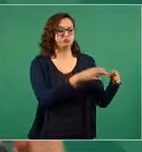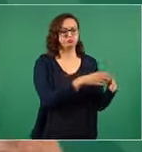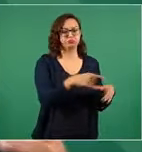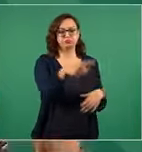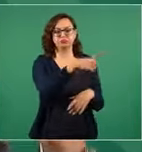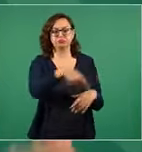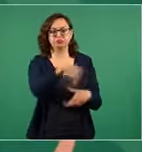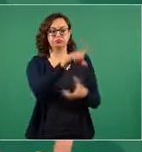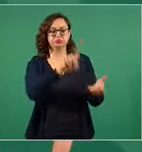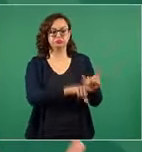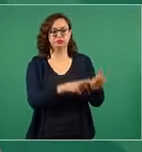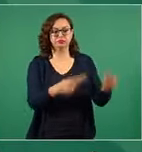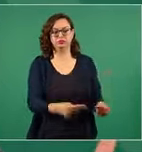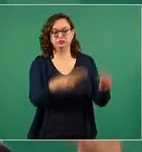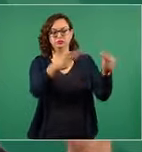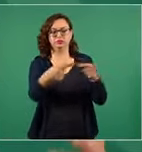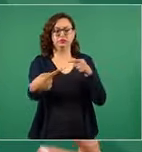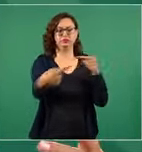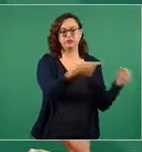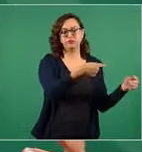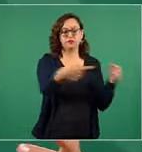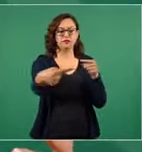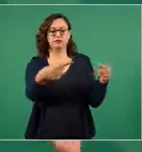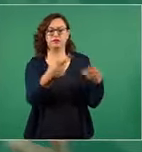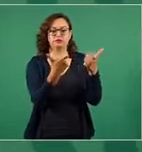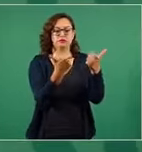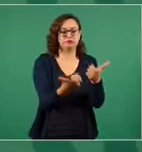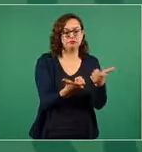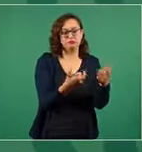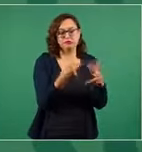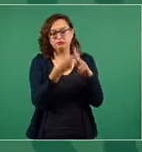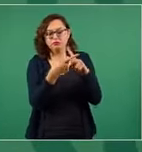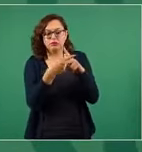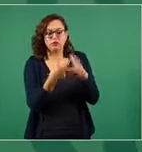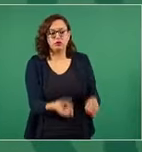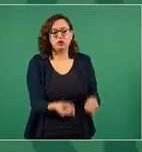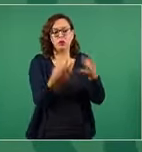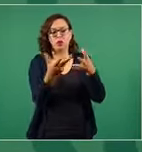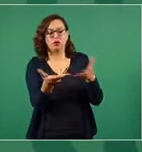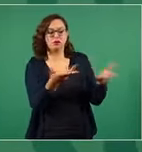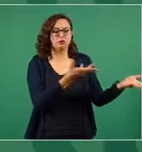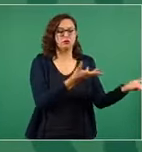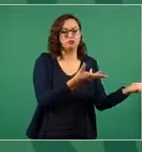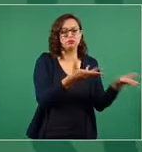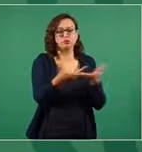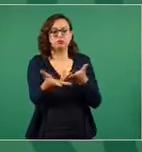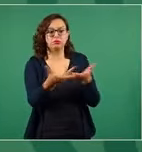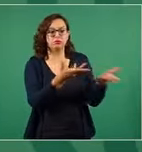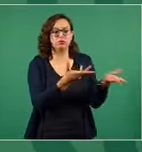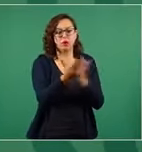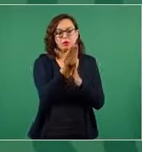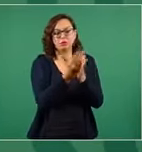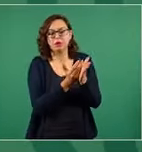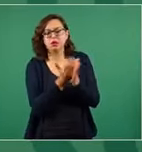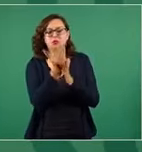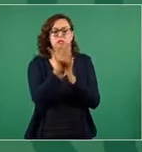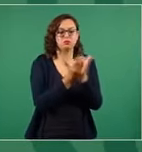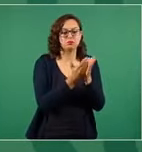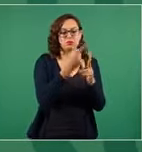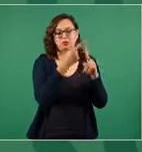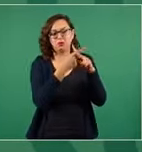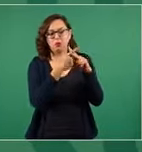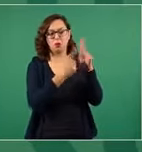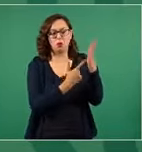los distribuidores se quedaban con la ganancia y les tocaba menos a los comisionistas